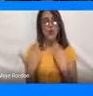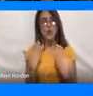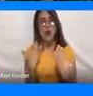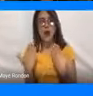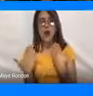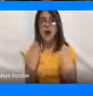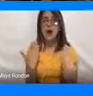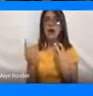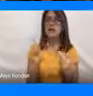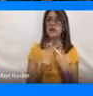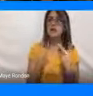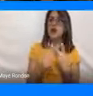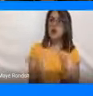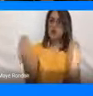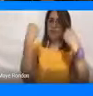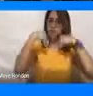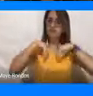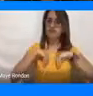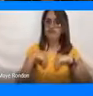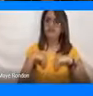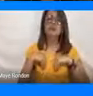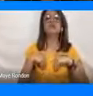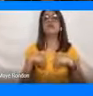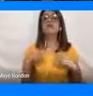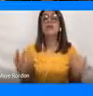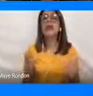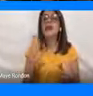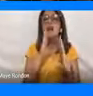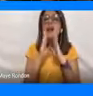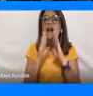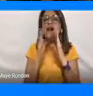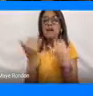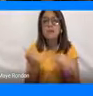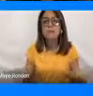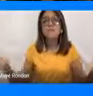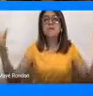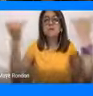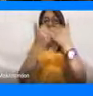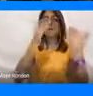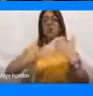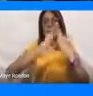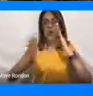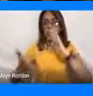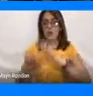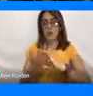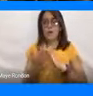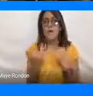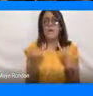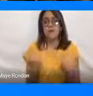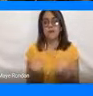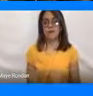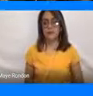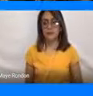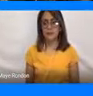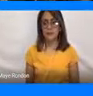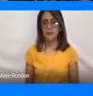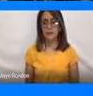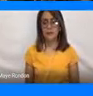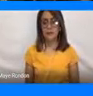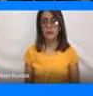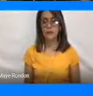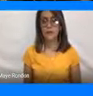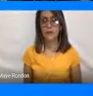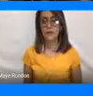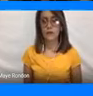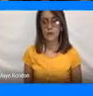sentimiento también de apropiación por parte de los que hacemos parte de la comunidad anfitriona. Siguiente,